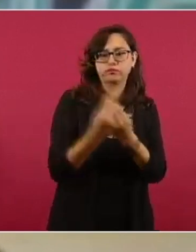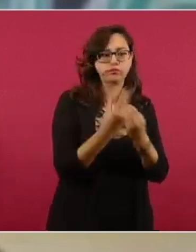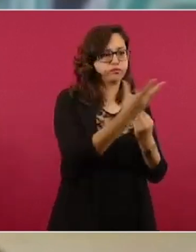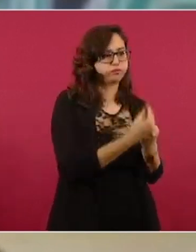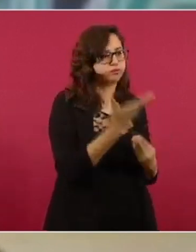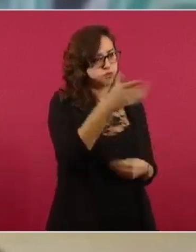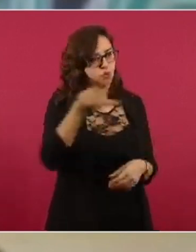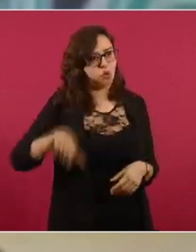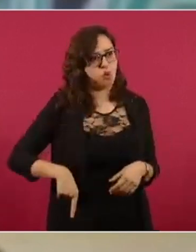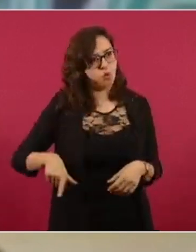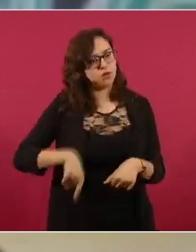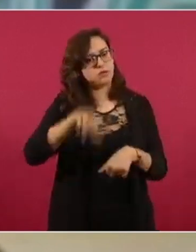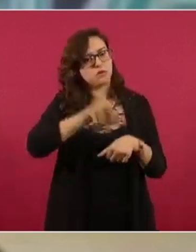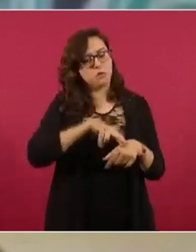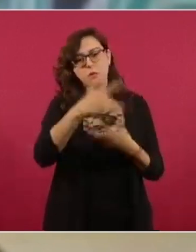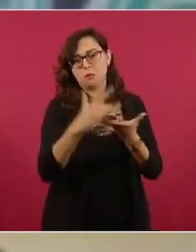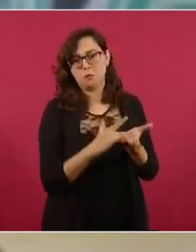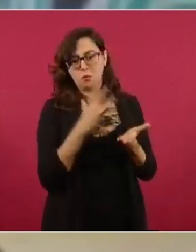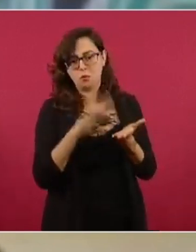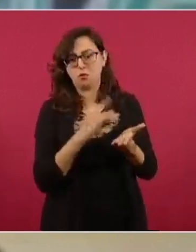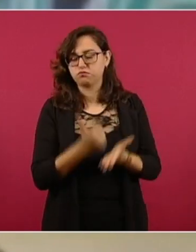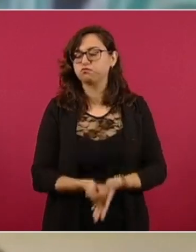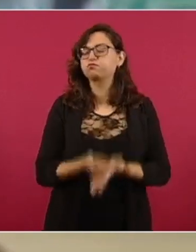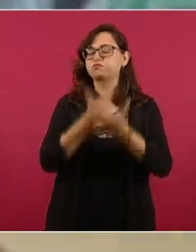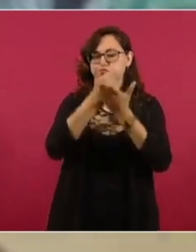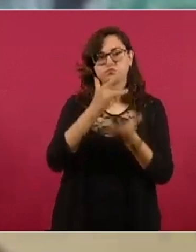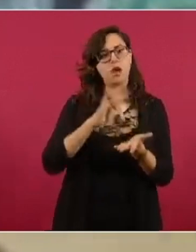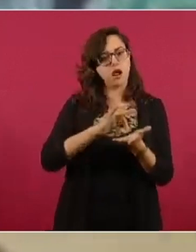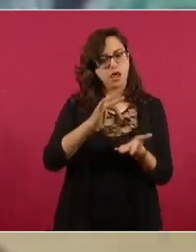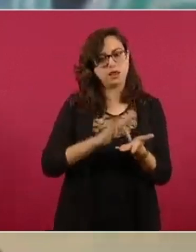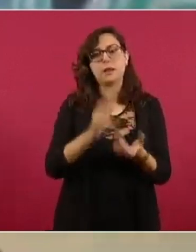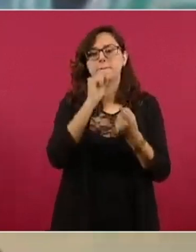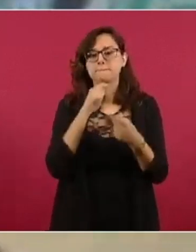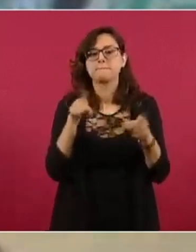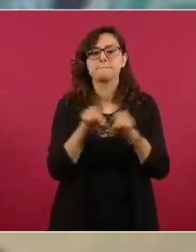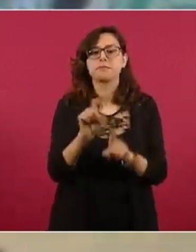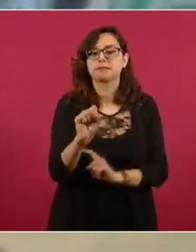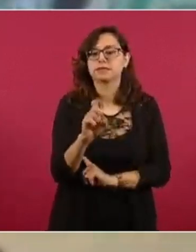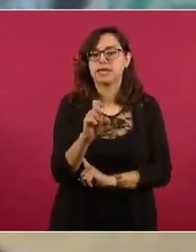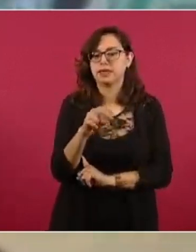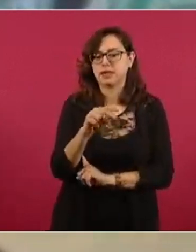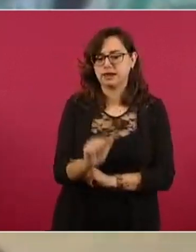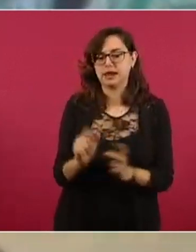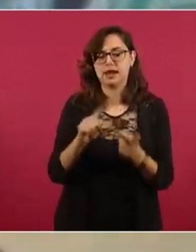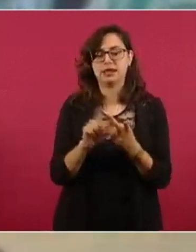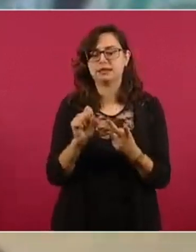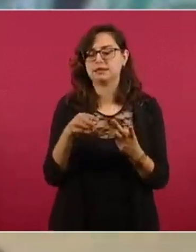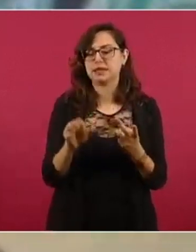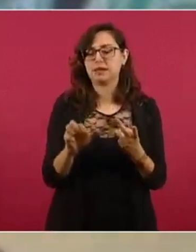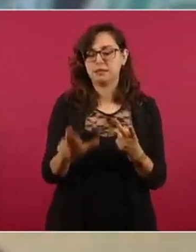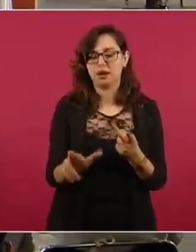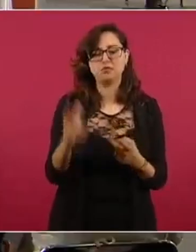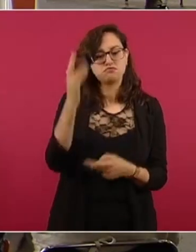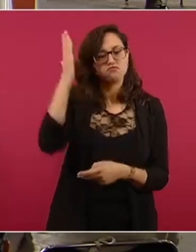gobernador, todo el tiempo también coordinándonos con la Sedena, con Marina, quienes están encabezando